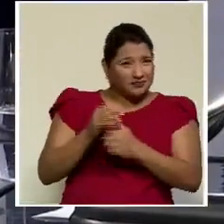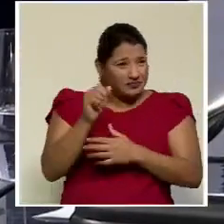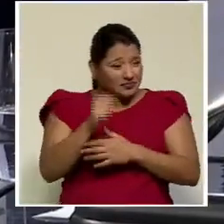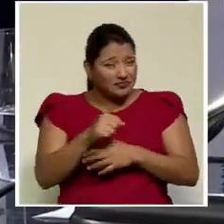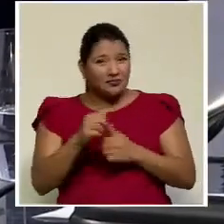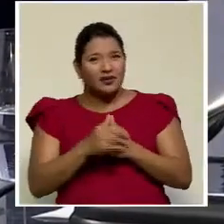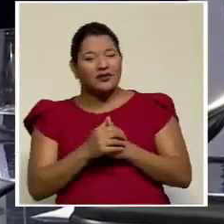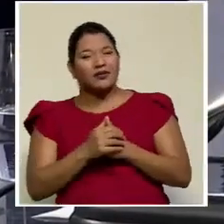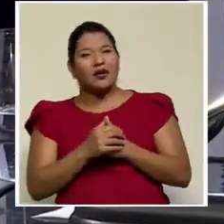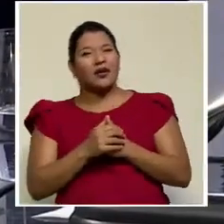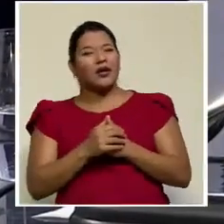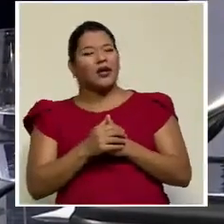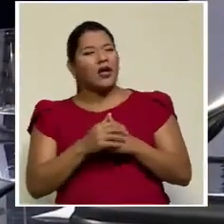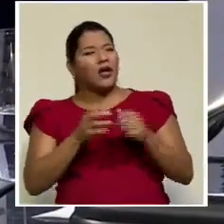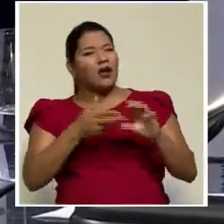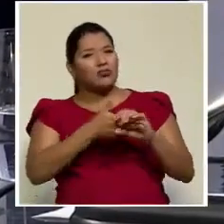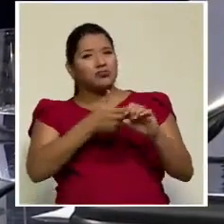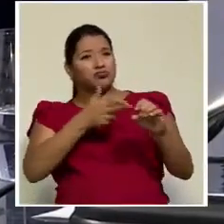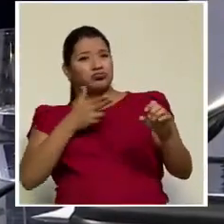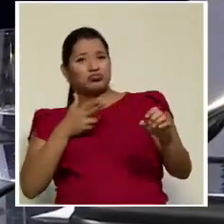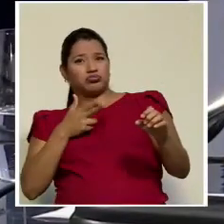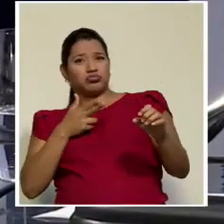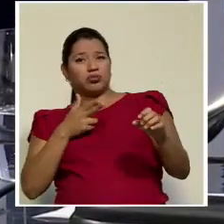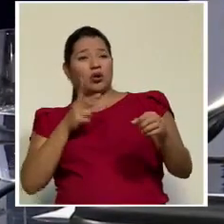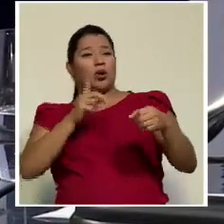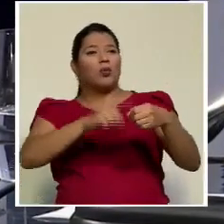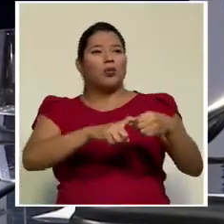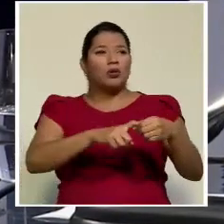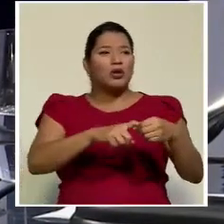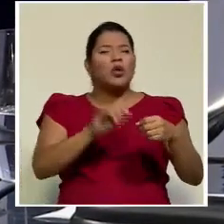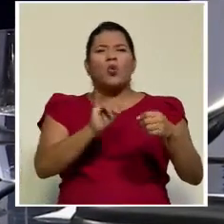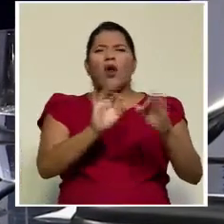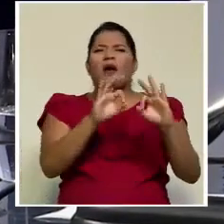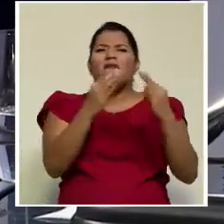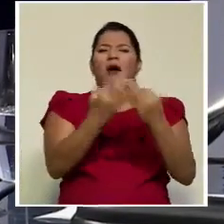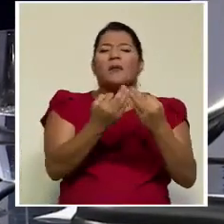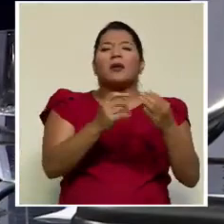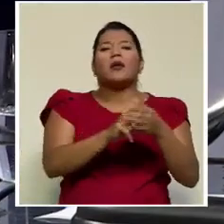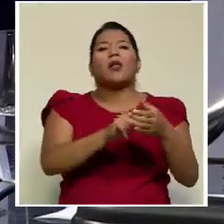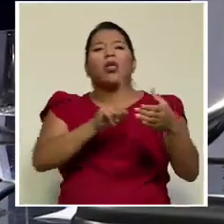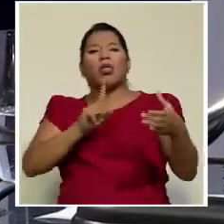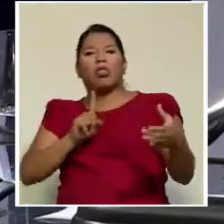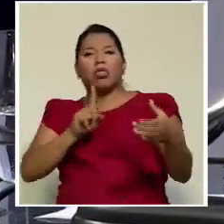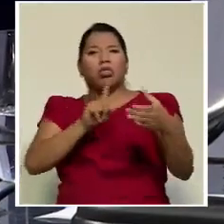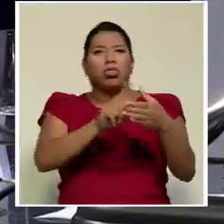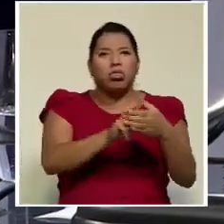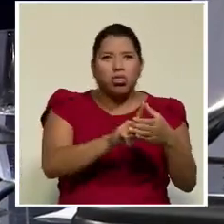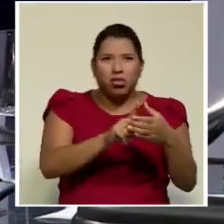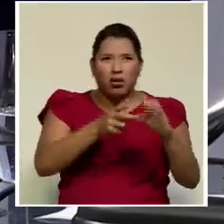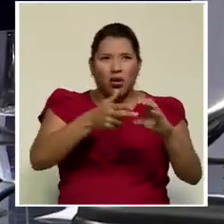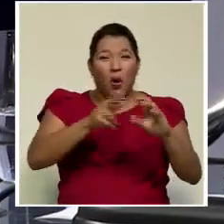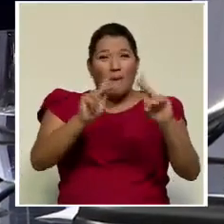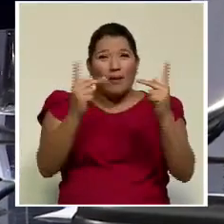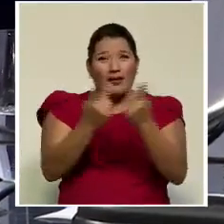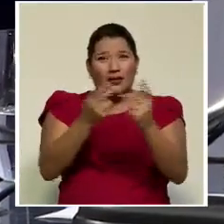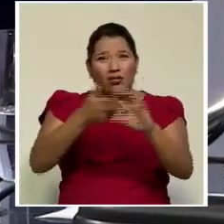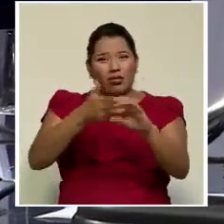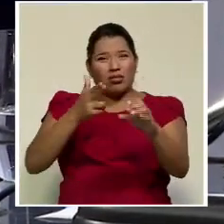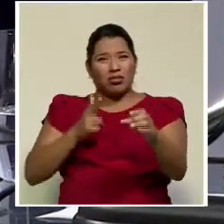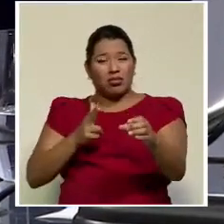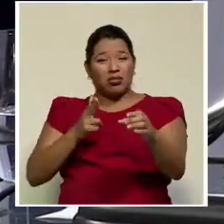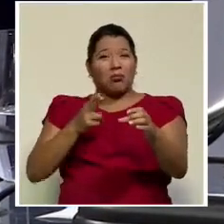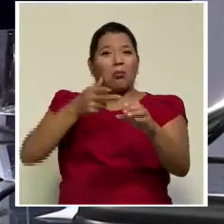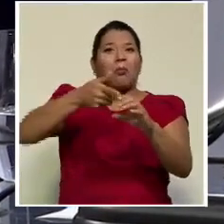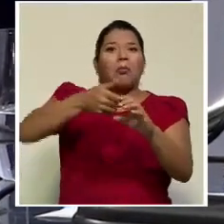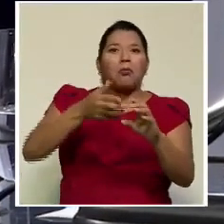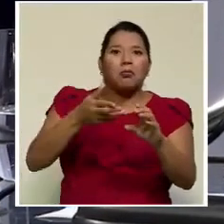Se ha separado un tanto de la familia, se ha vuelto a reencontrar, ¿verdad? Y ahí está, dando una